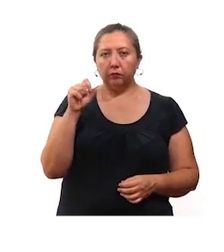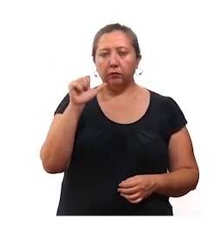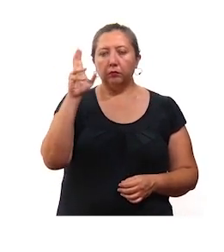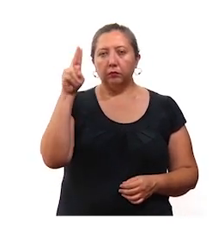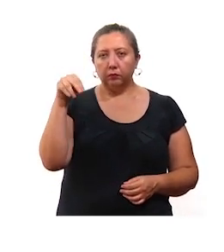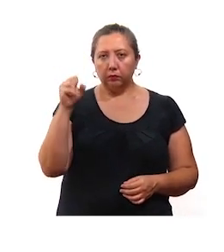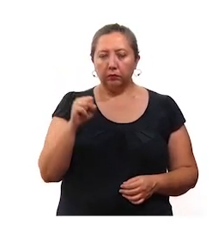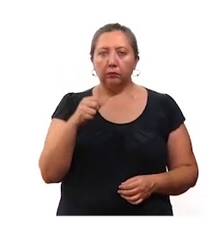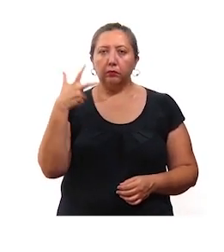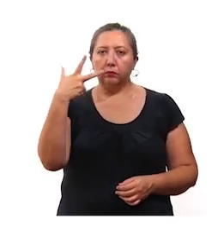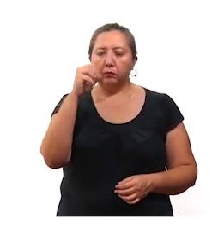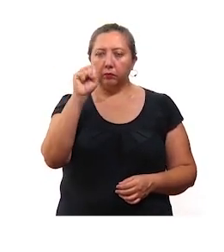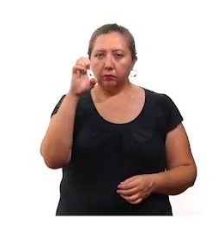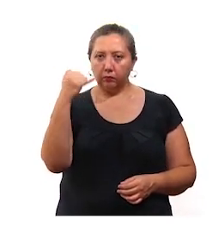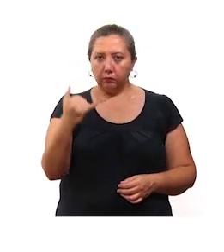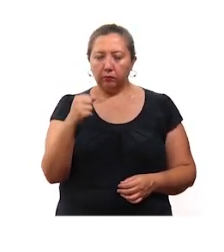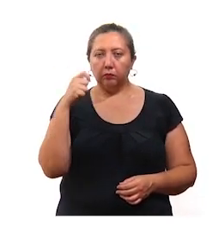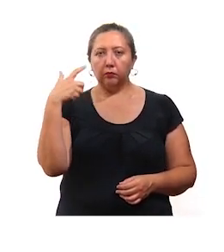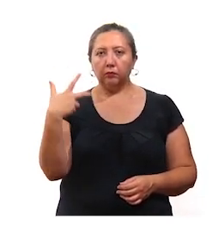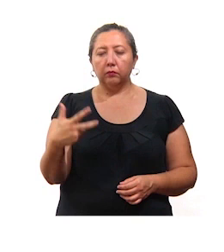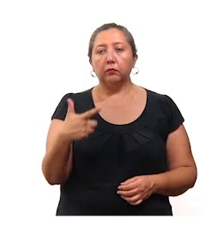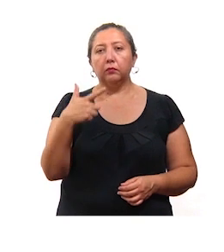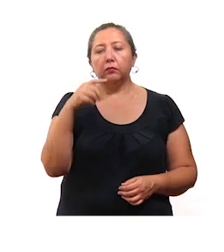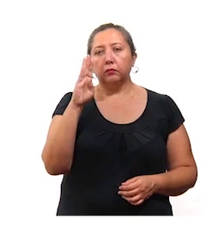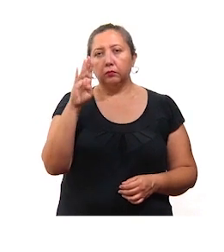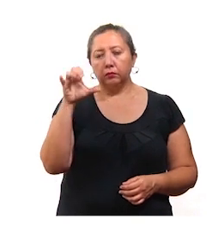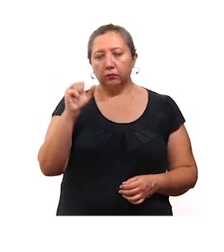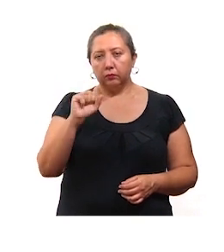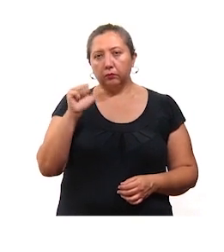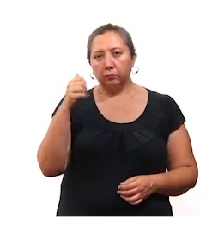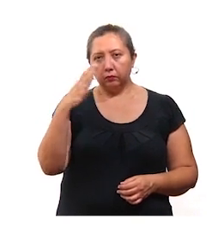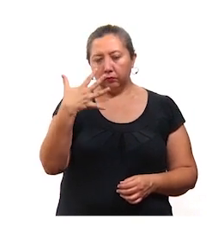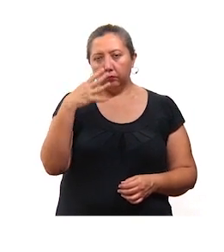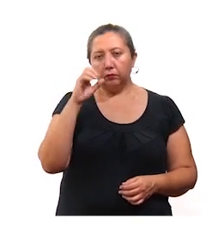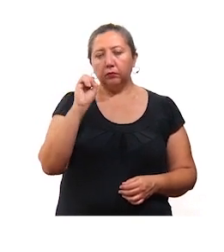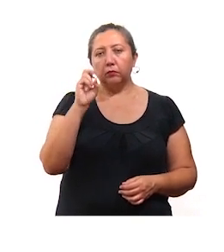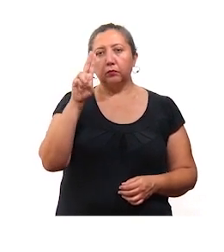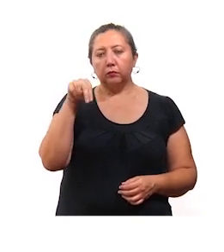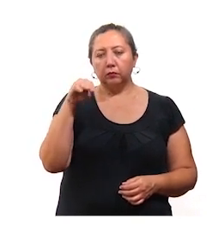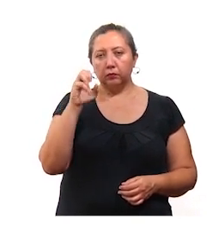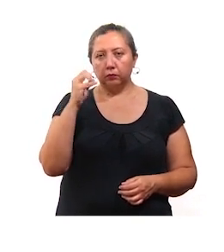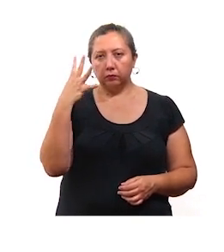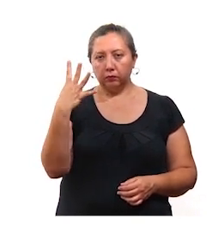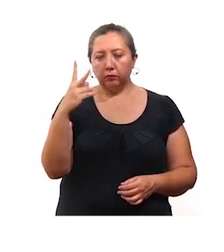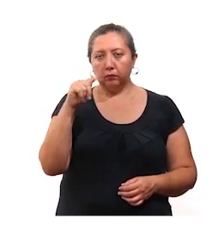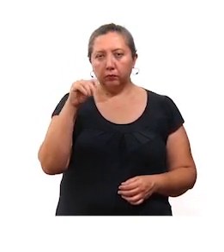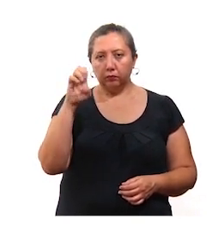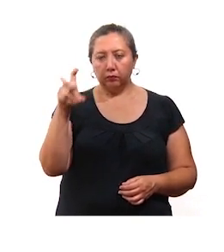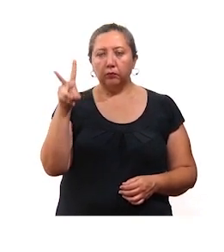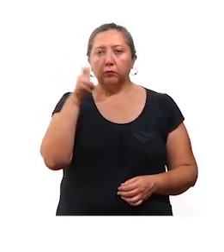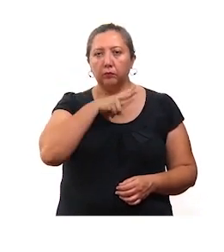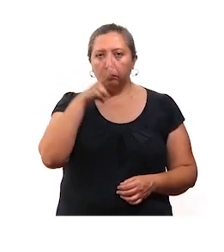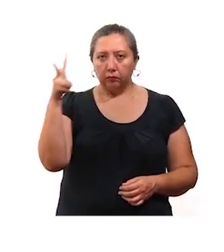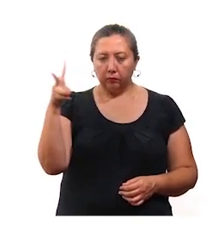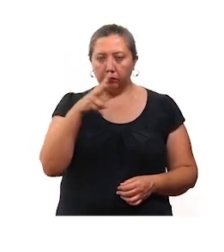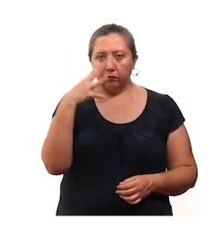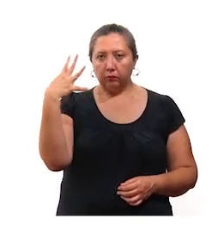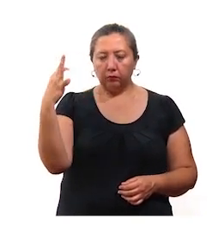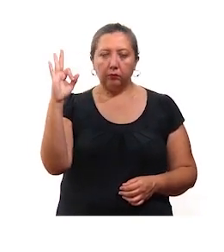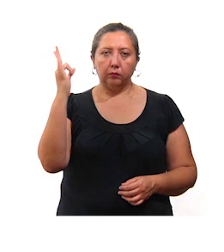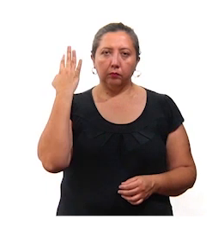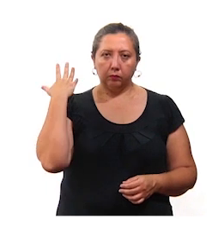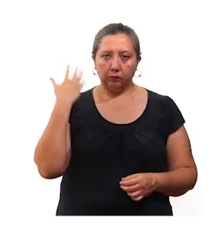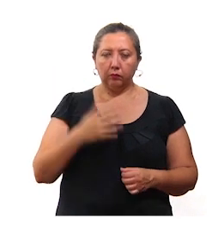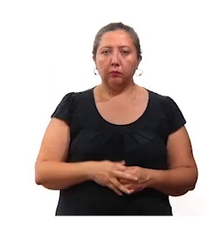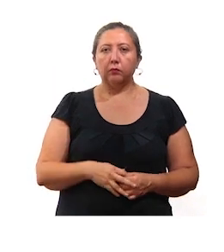Acanqué, 8 en 7 en Baca, 5 en Jomún y Junucmá, 4 en Motul, Valladolid y 4 en